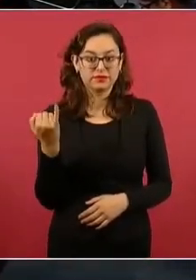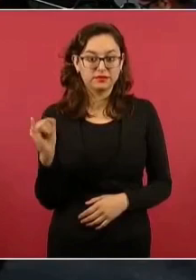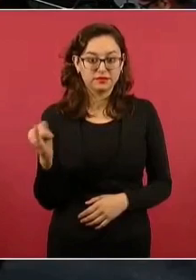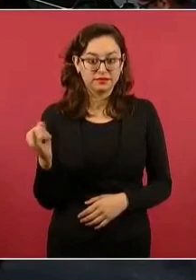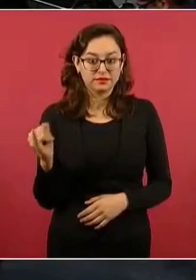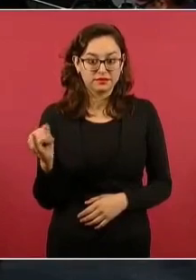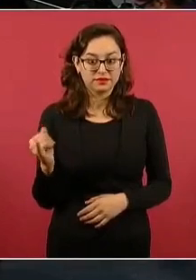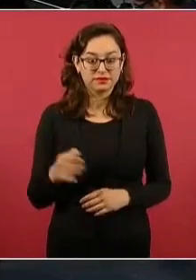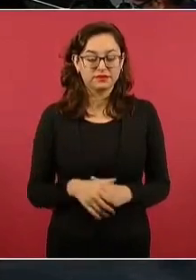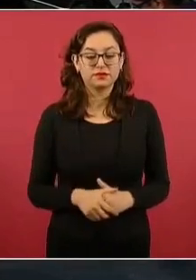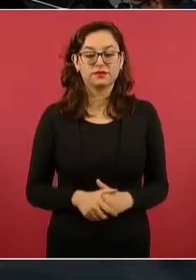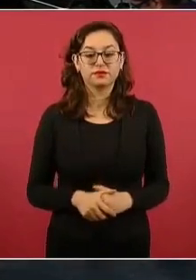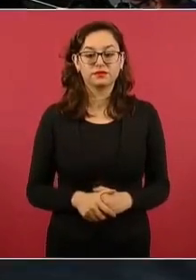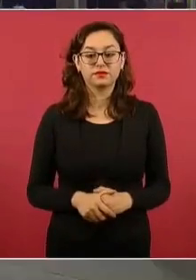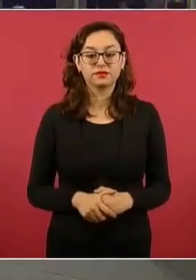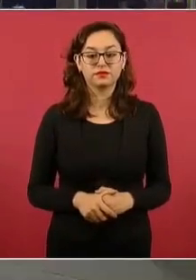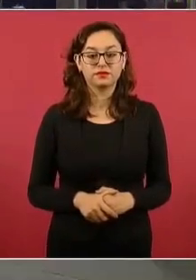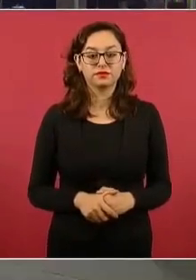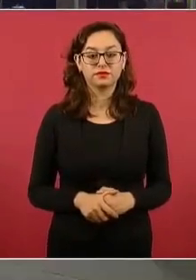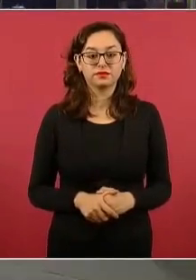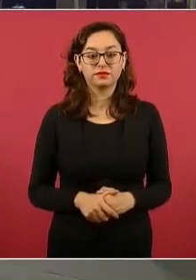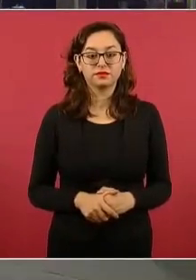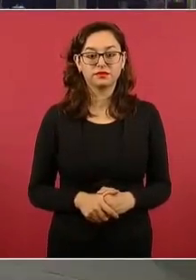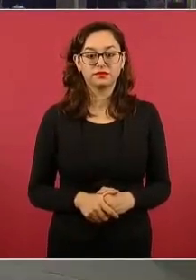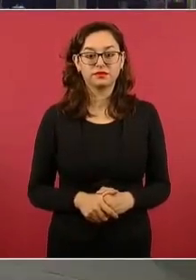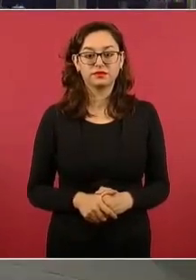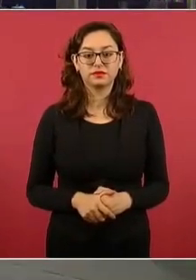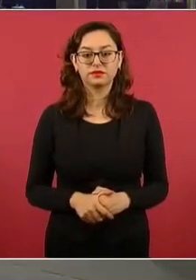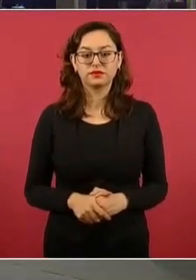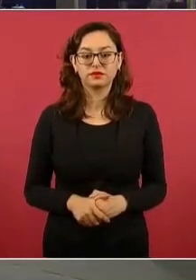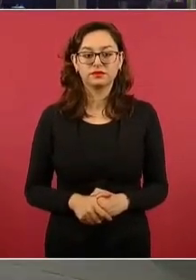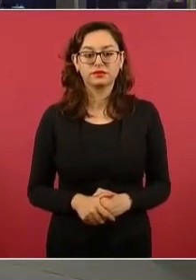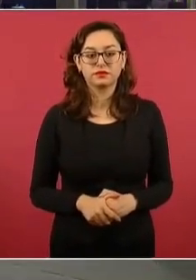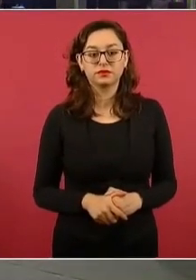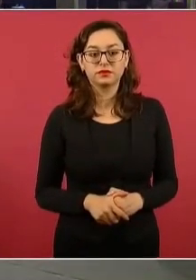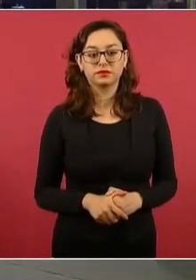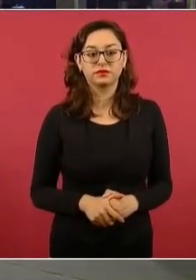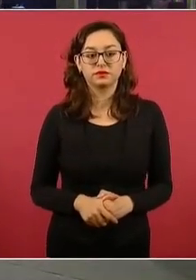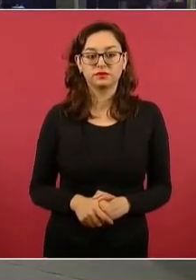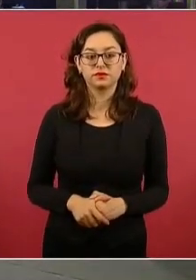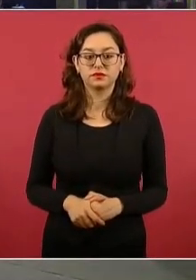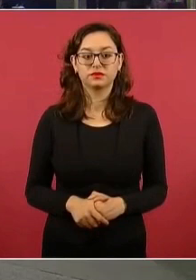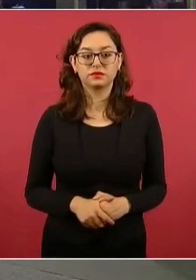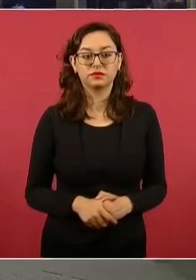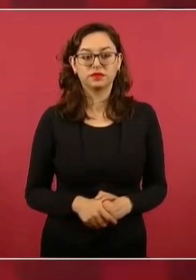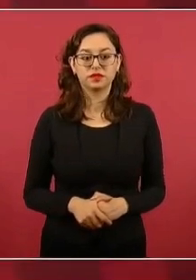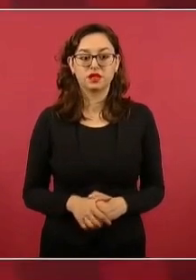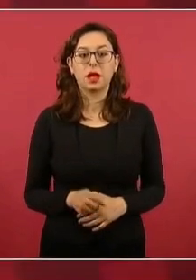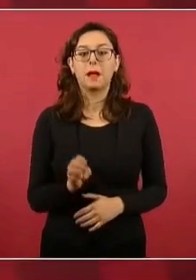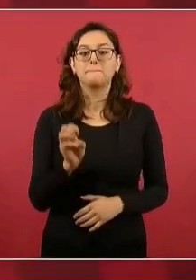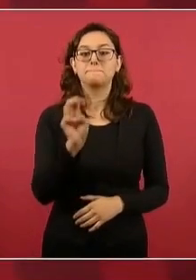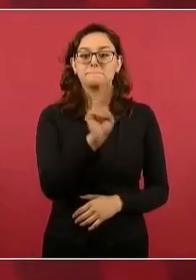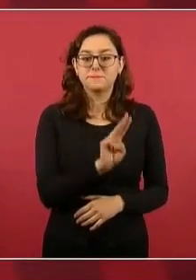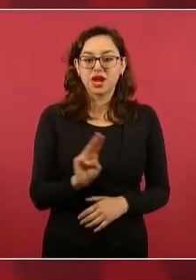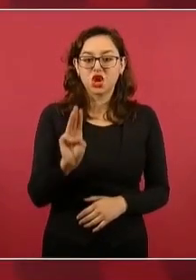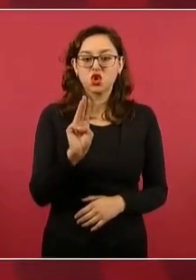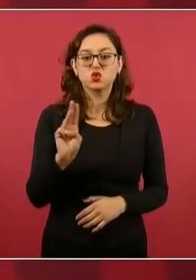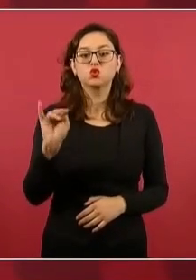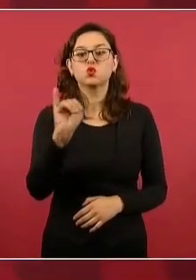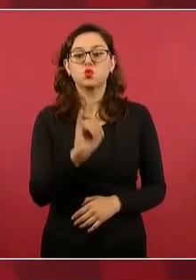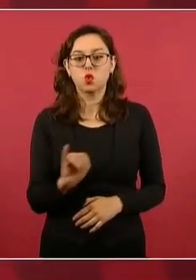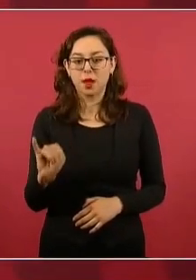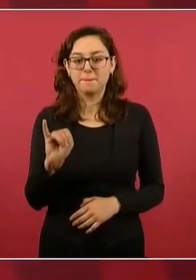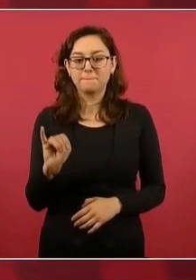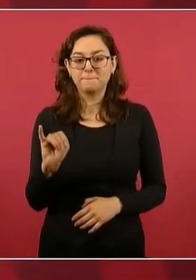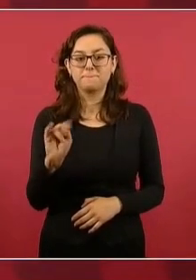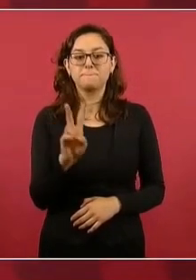que es miércoles, jueves, viernes,